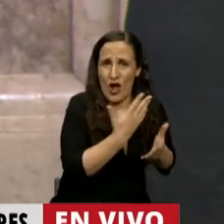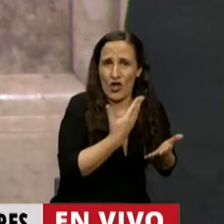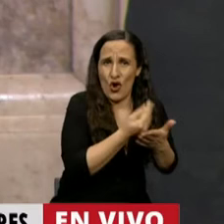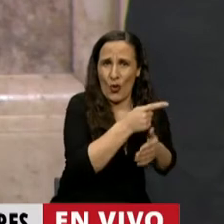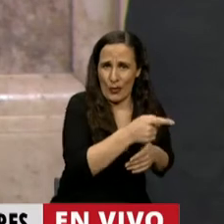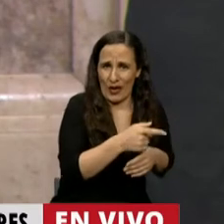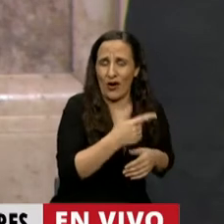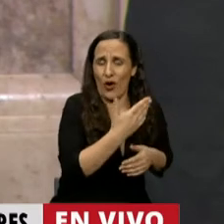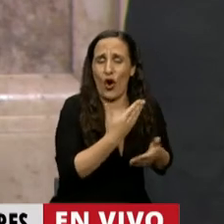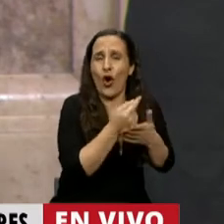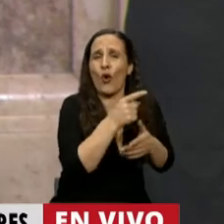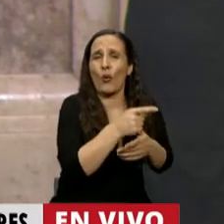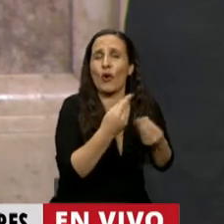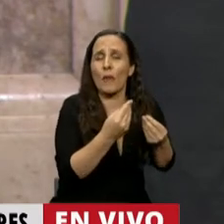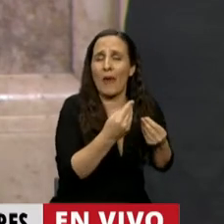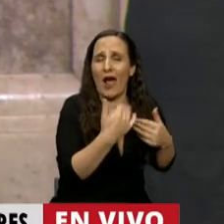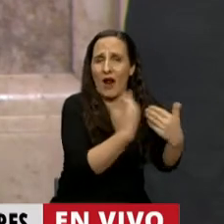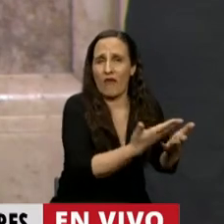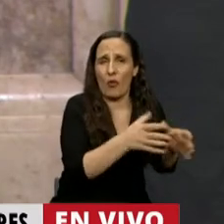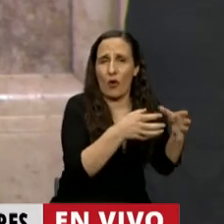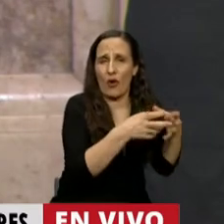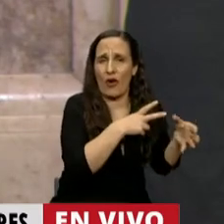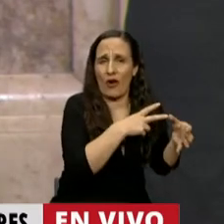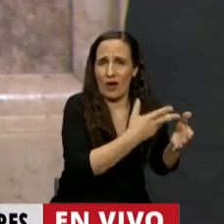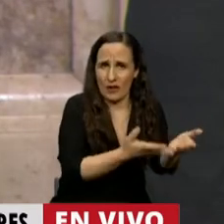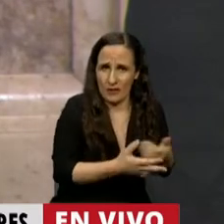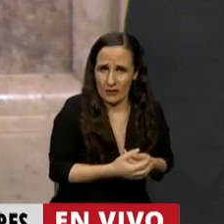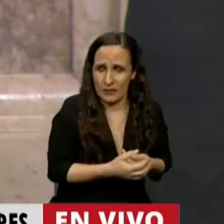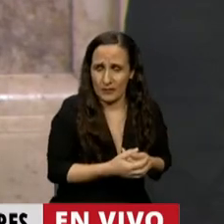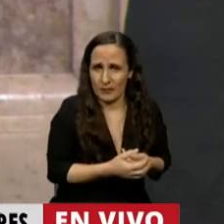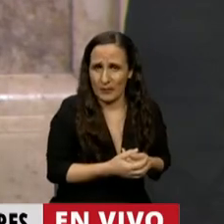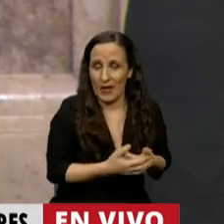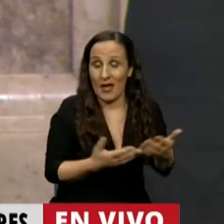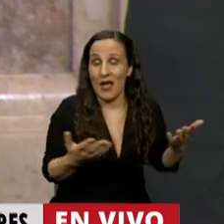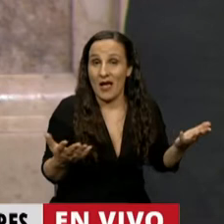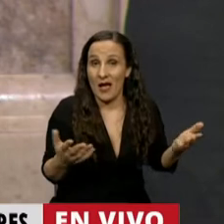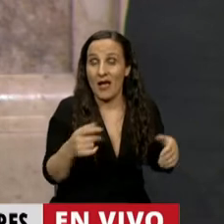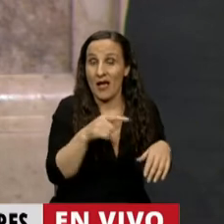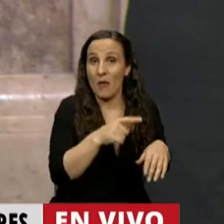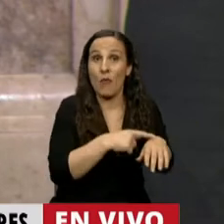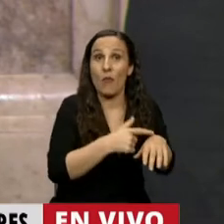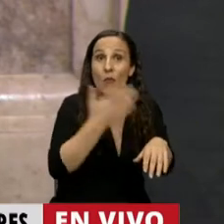eso gobernaron, para los grandes grupos económicos. Y ahora, y en aquel momento,